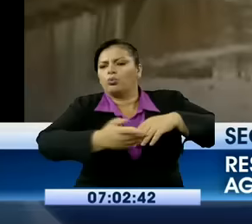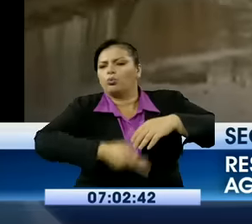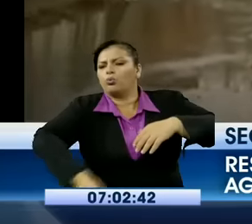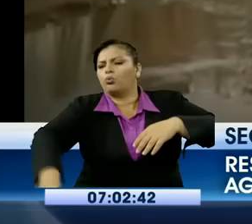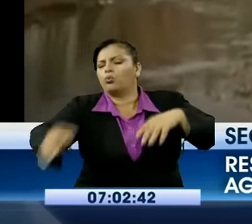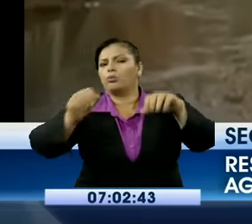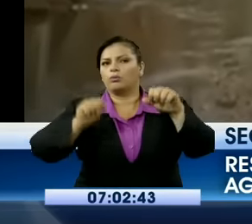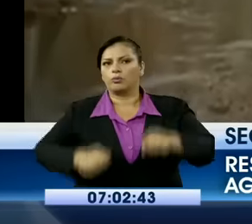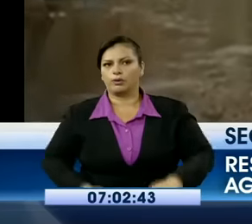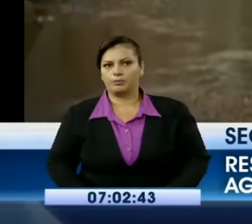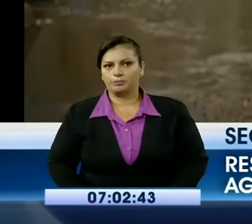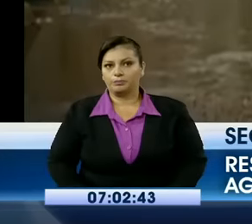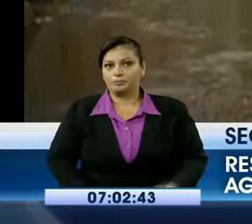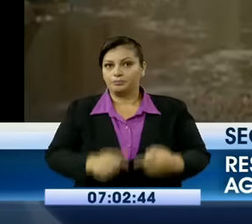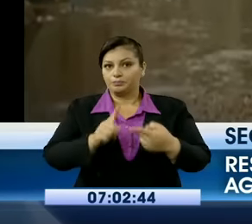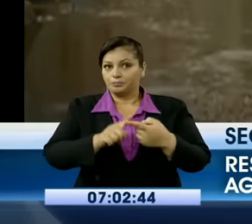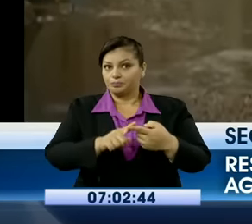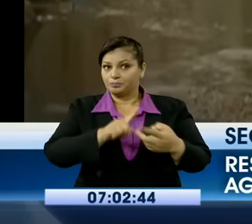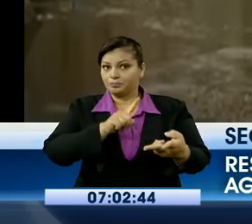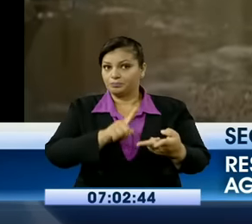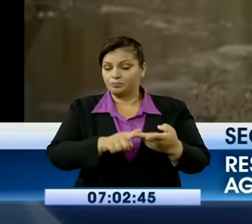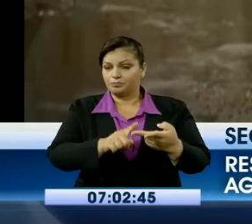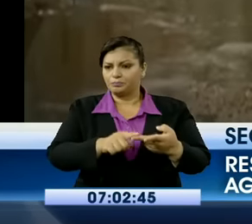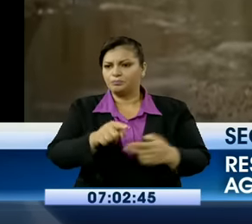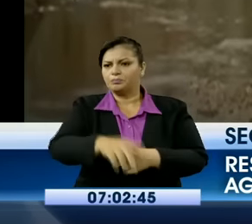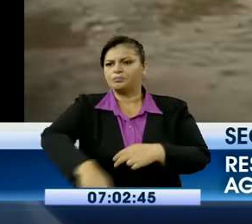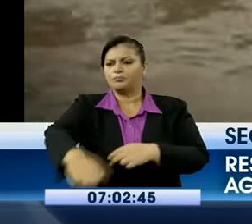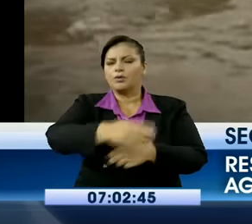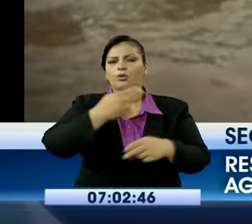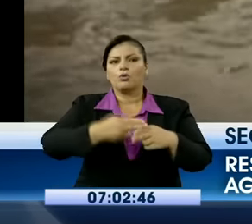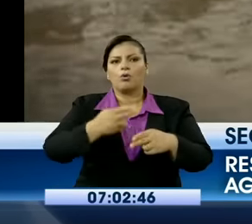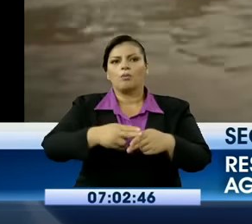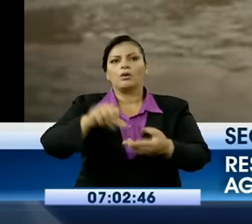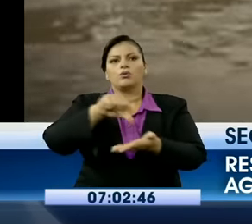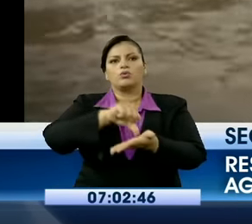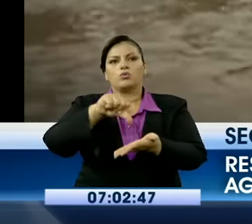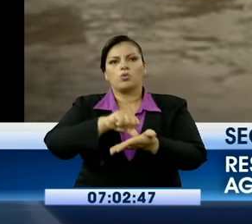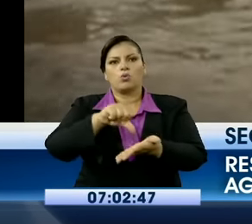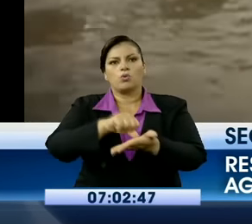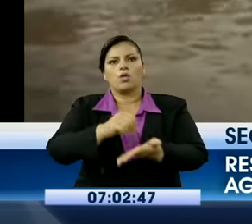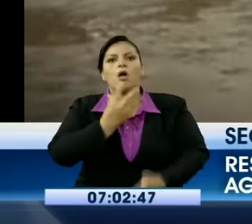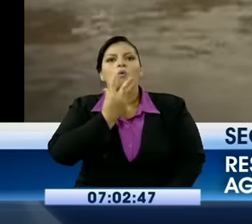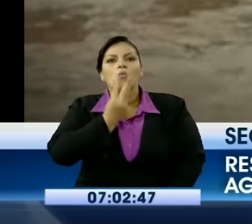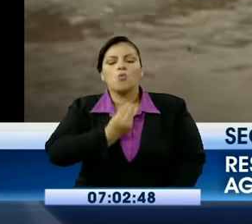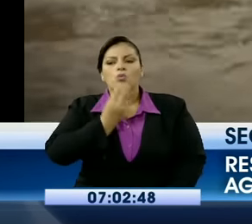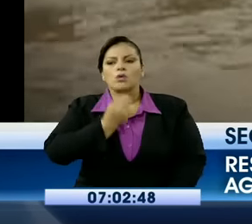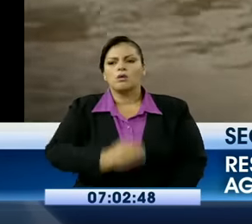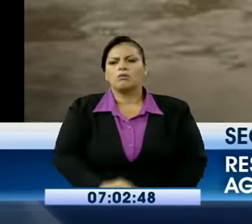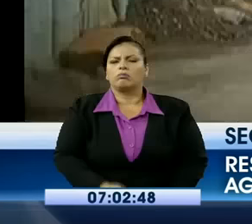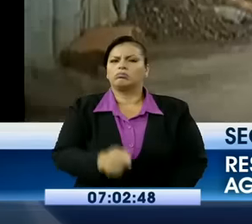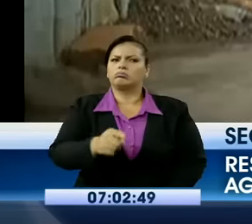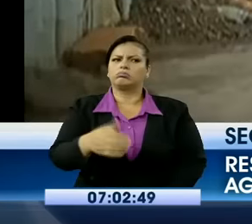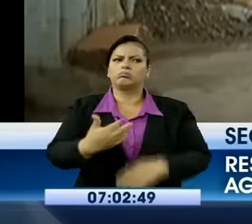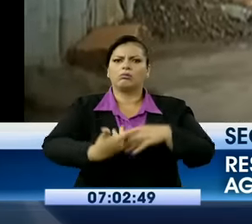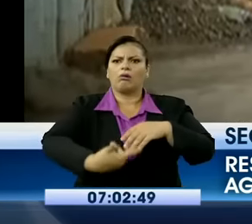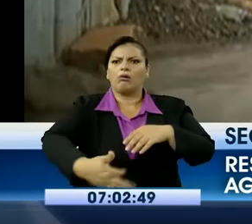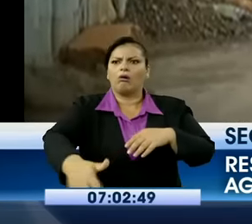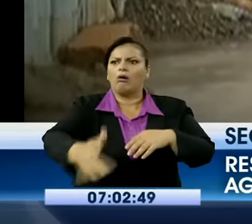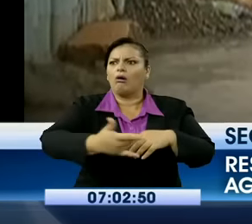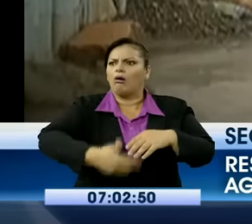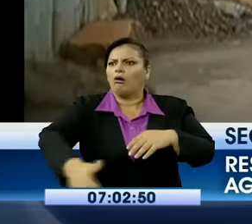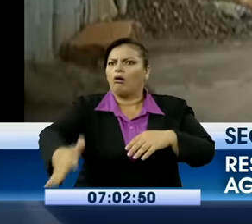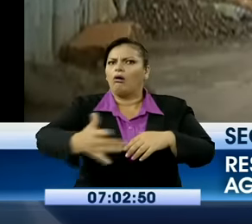Ciudad Israel, también de Montesinaí, en cambio recibe una especie de riachuelo correntoso. Según los